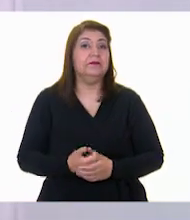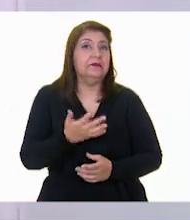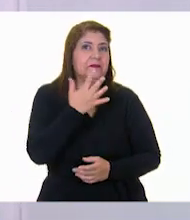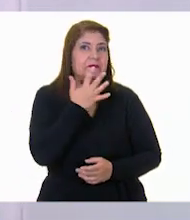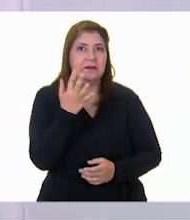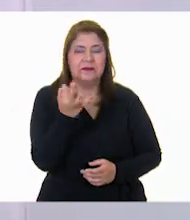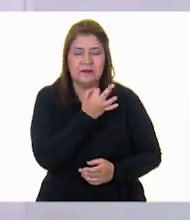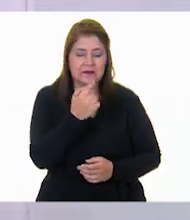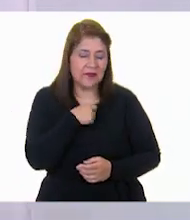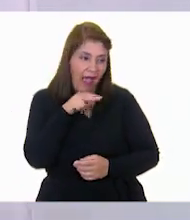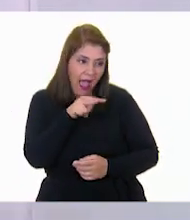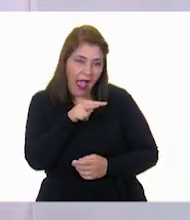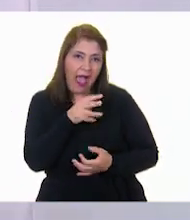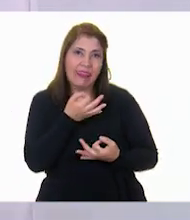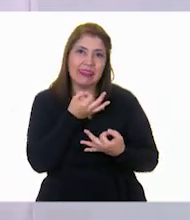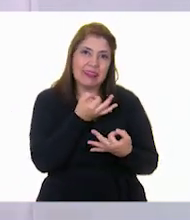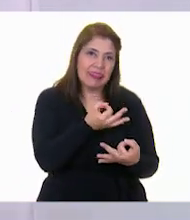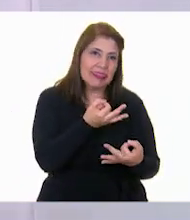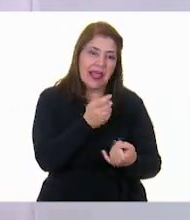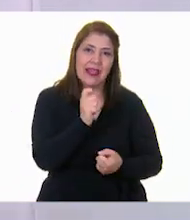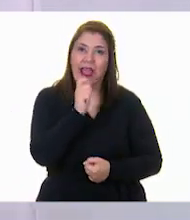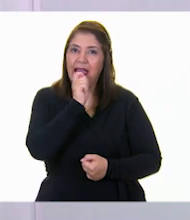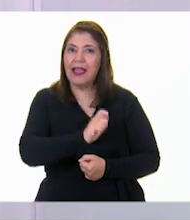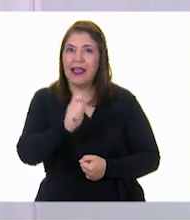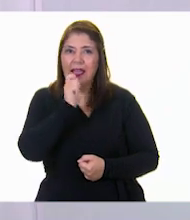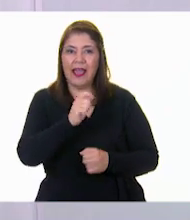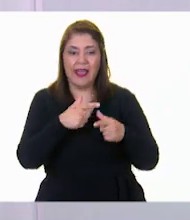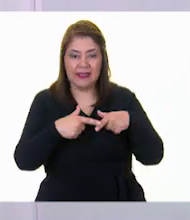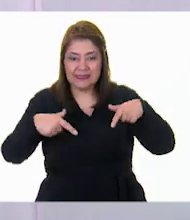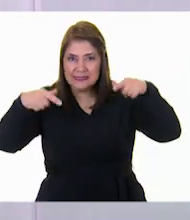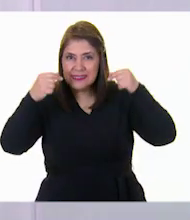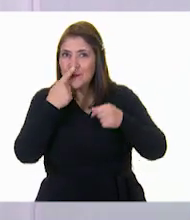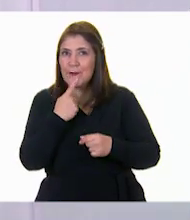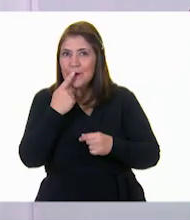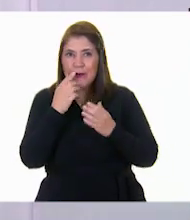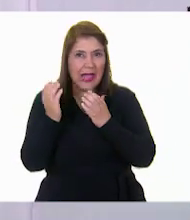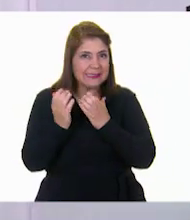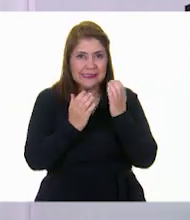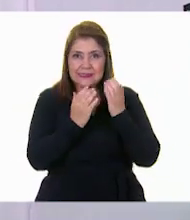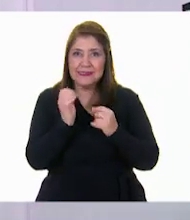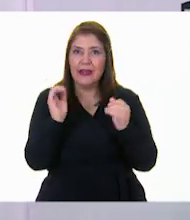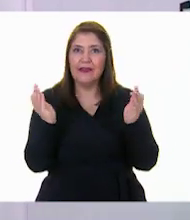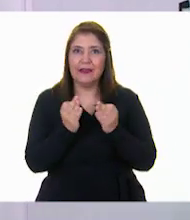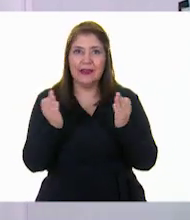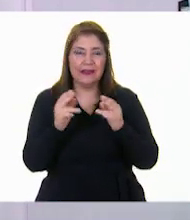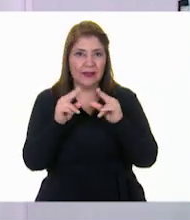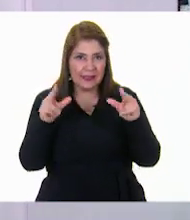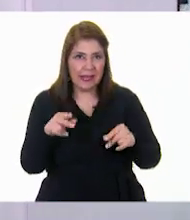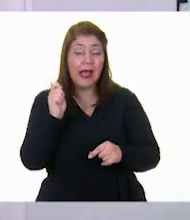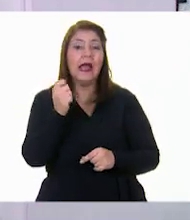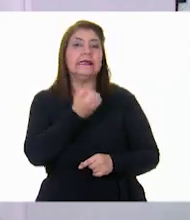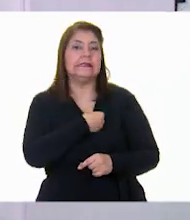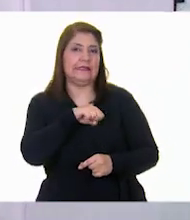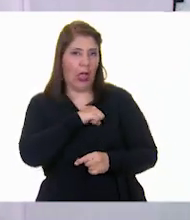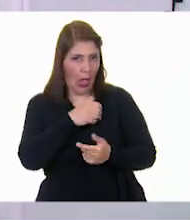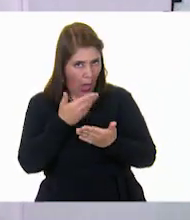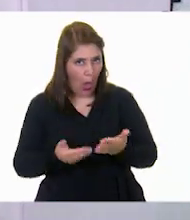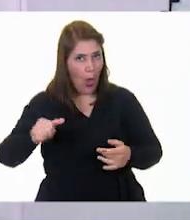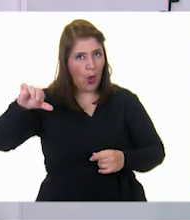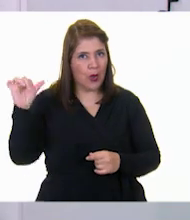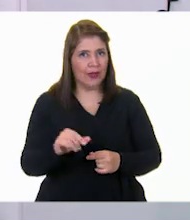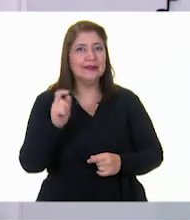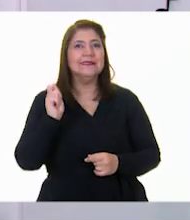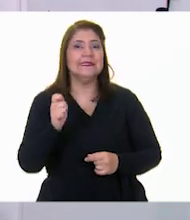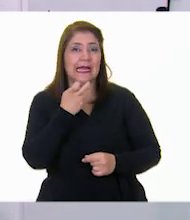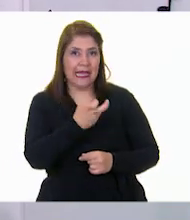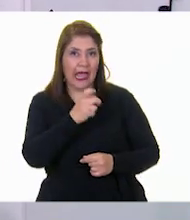Hasta se me antojó esa paleta deliciosa de sandía congelada. Y como bien dijiste, Mateo, lo saludable es lo de hoy. Esta paleta